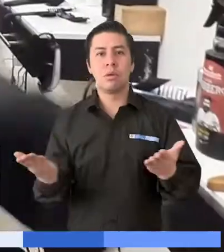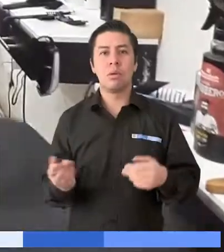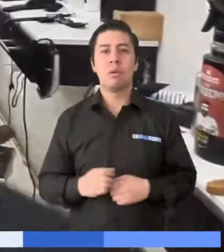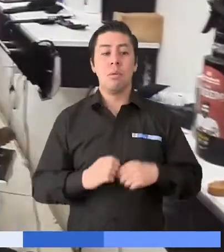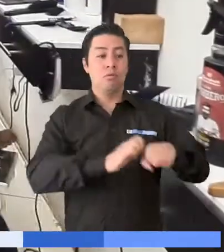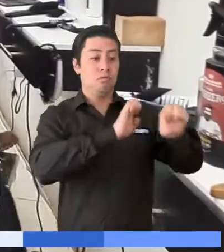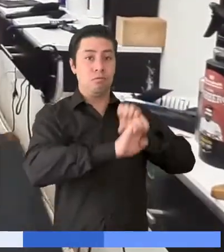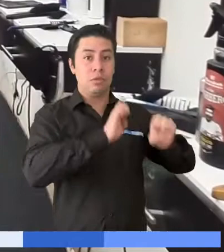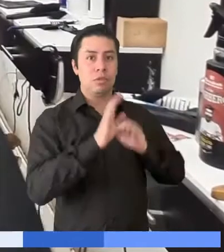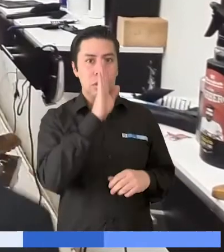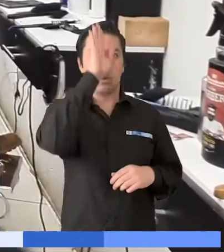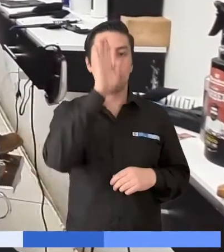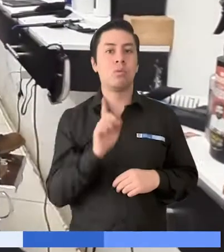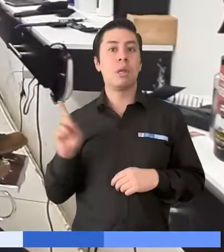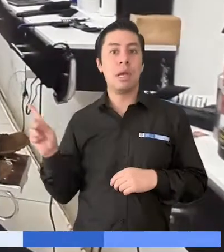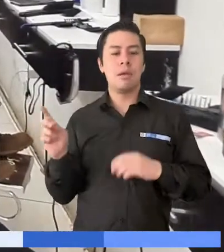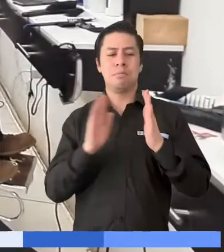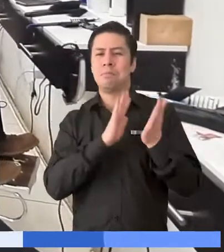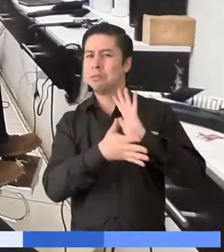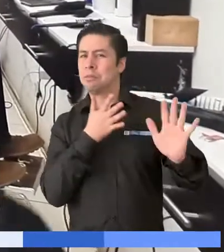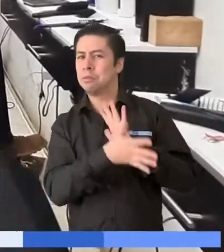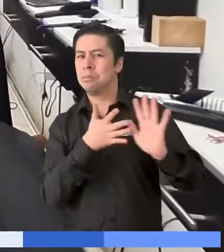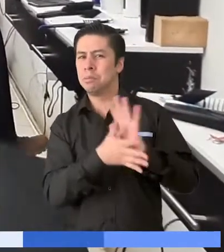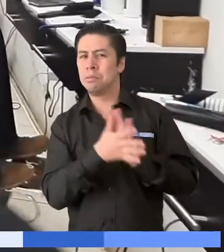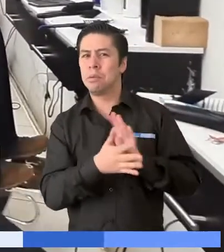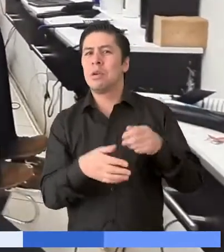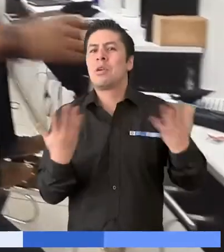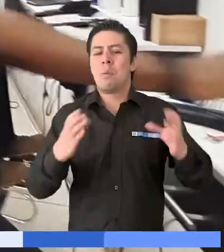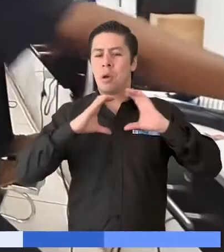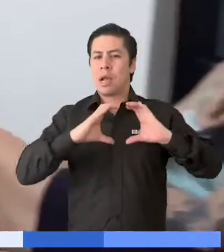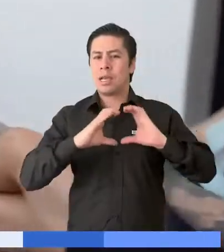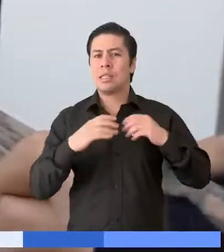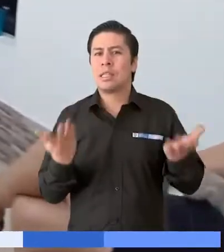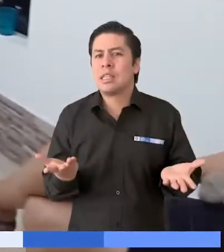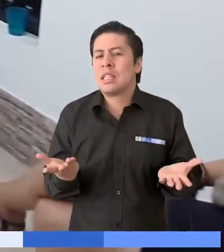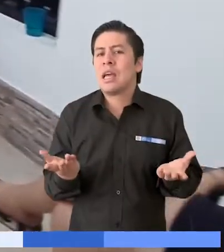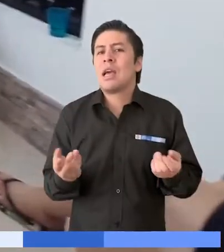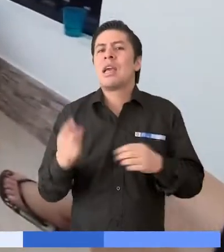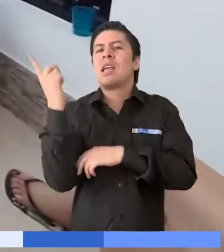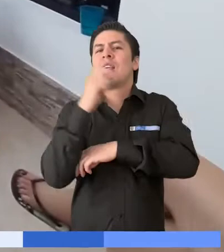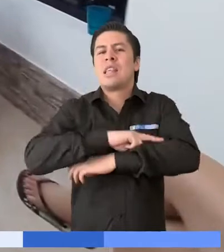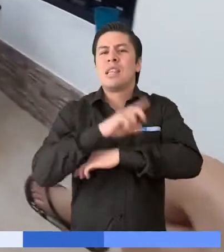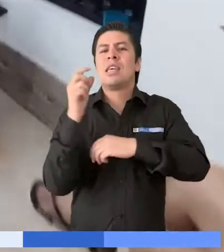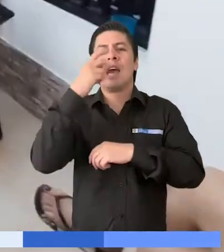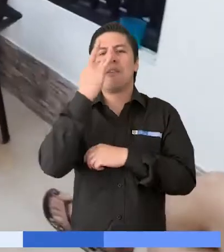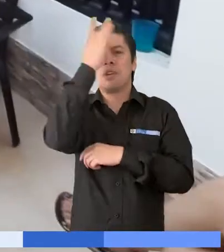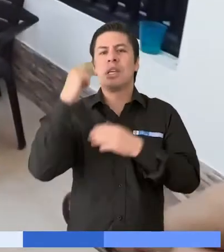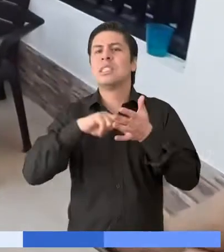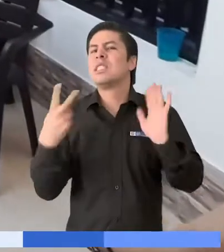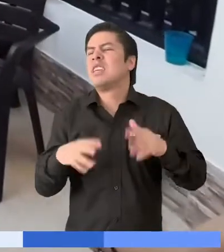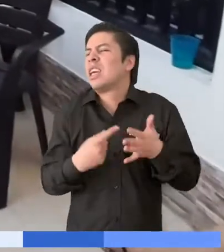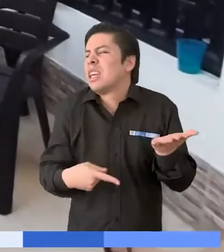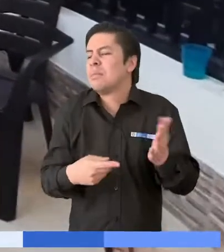comunidad. Como defensor de las tradiciones, habla desde el Caquetá de lo que significa el Día de la